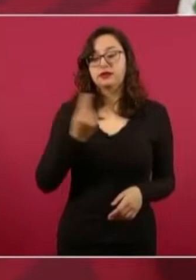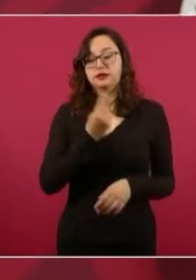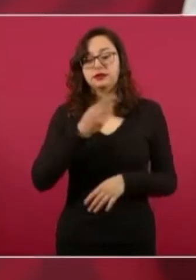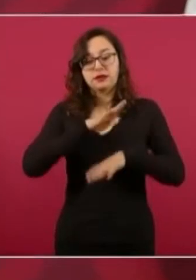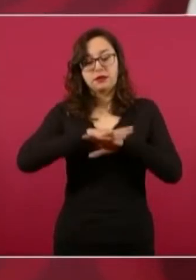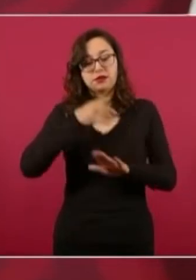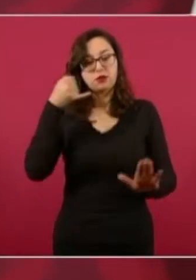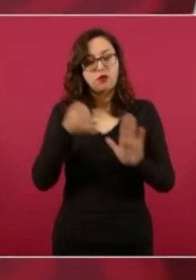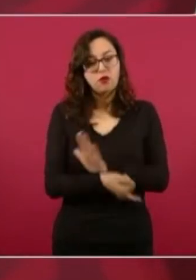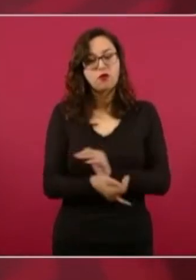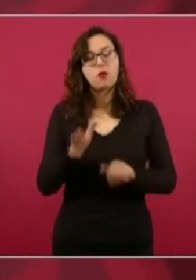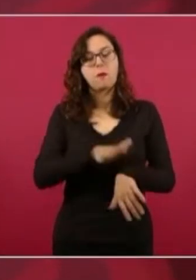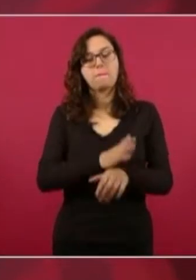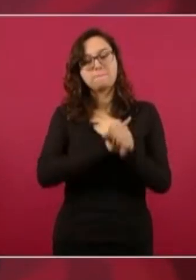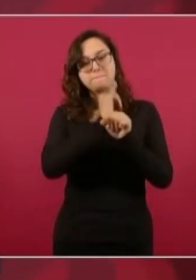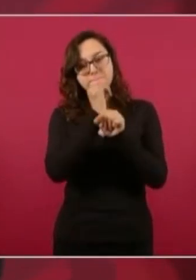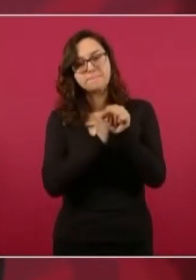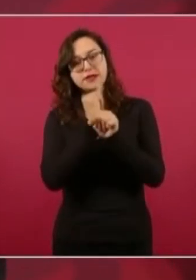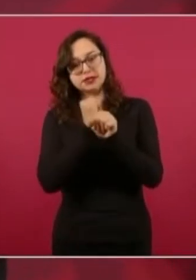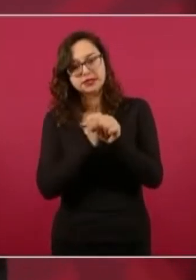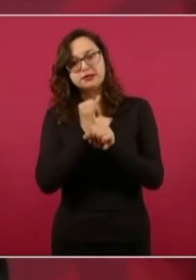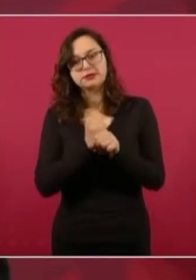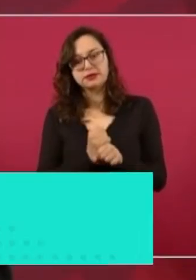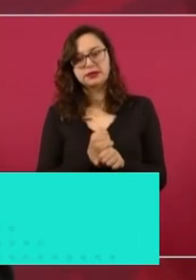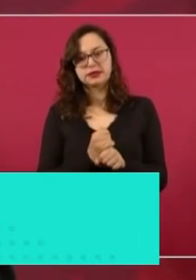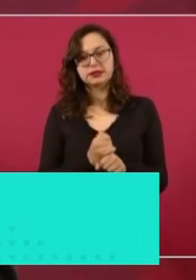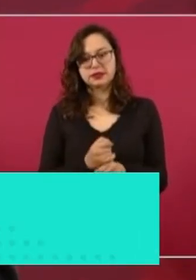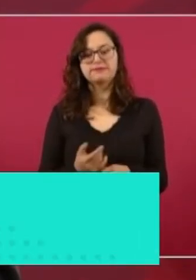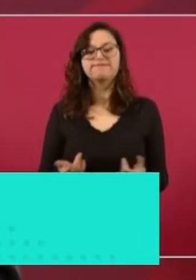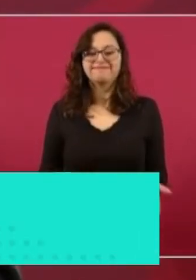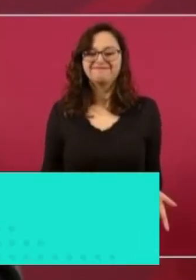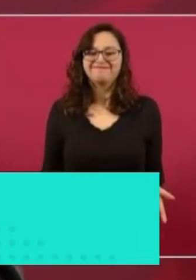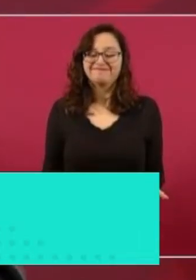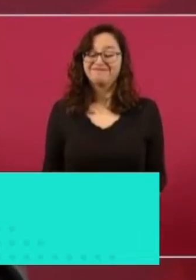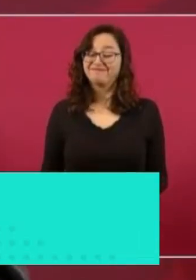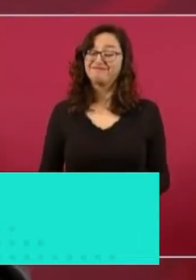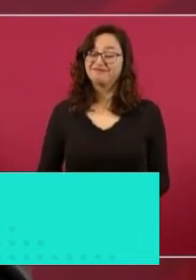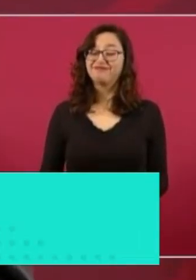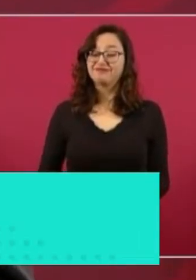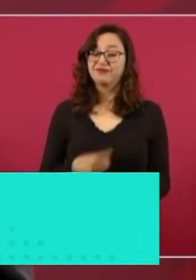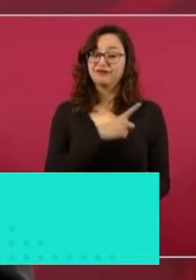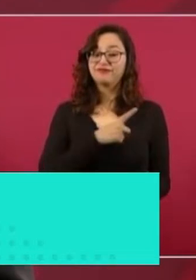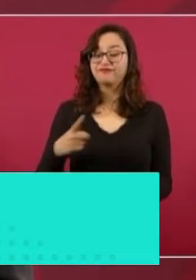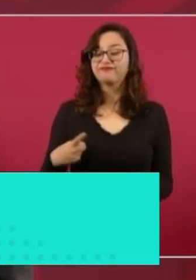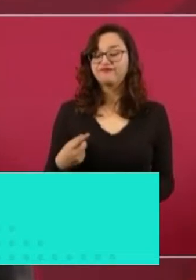Y tomar decisiones sobre esto,